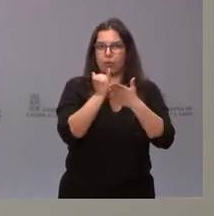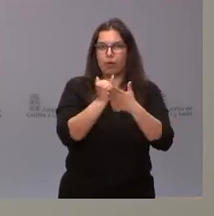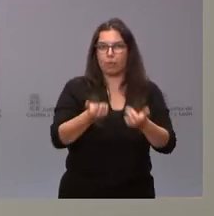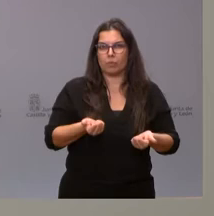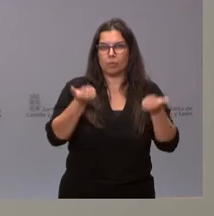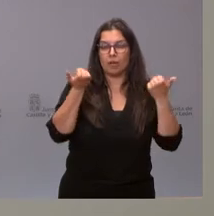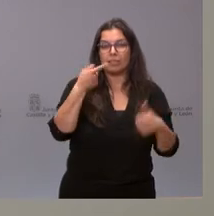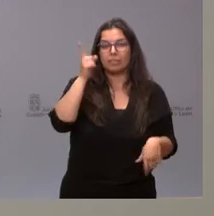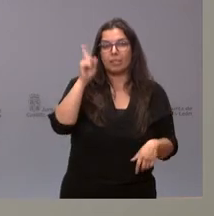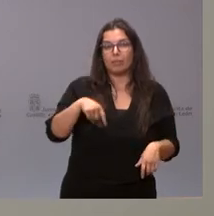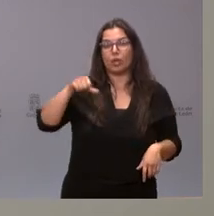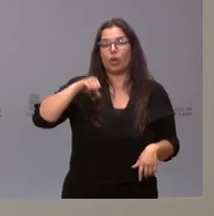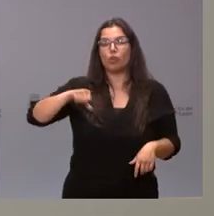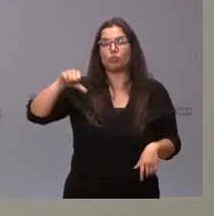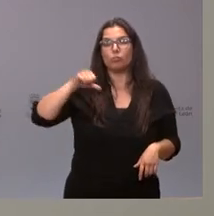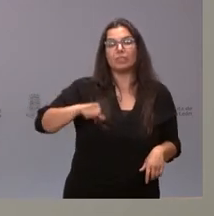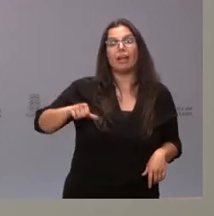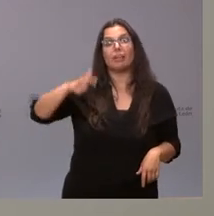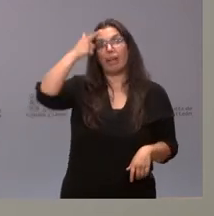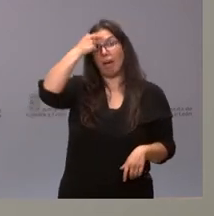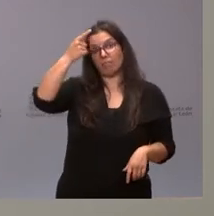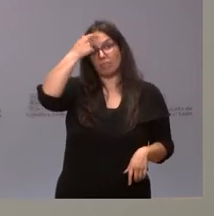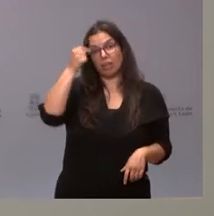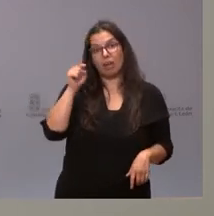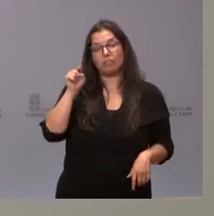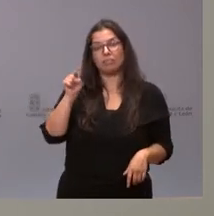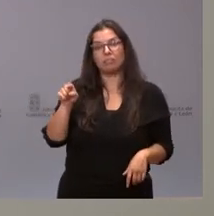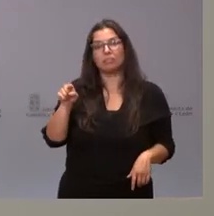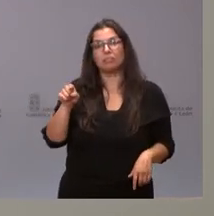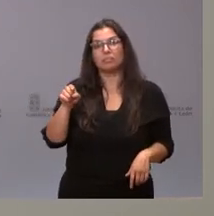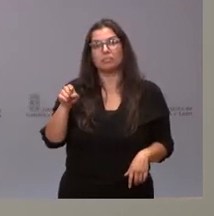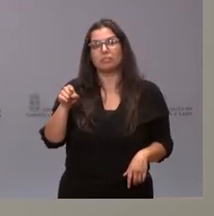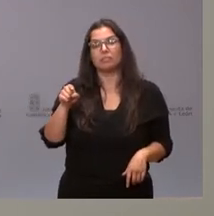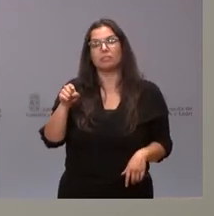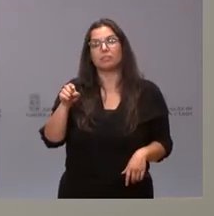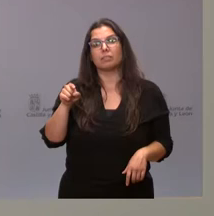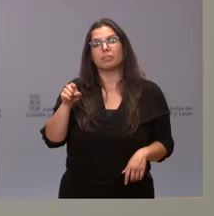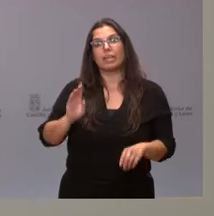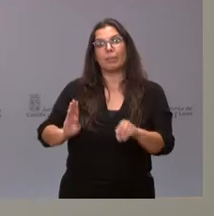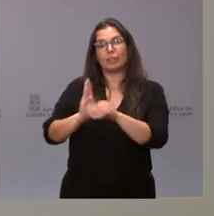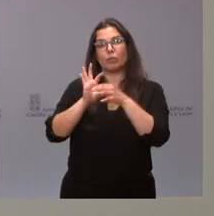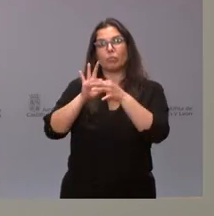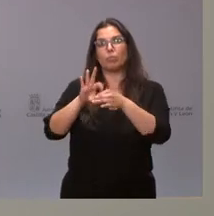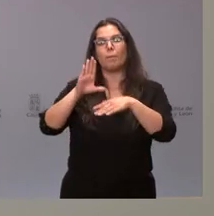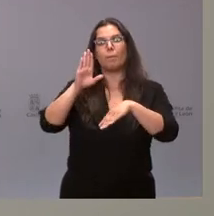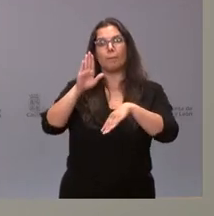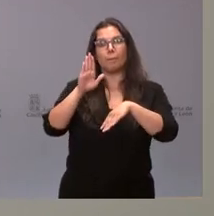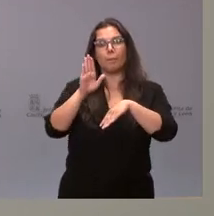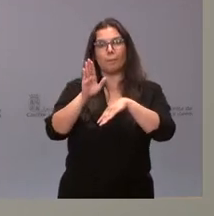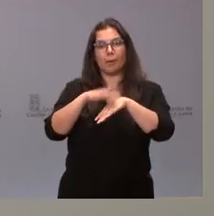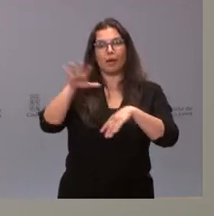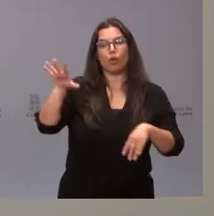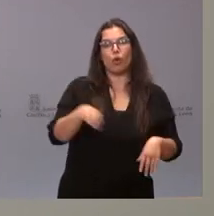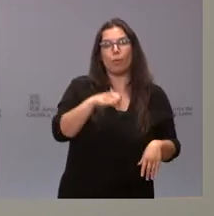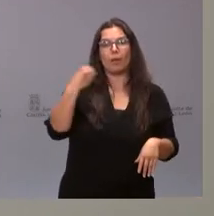misma forma, en el hospital Nuestra Señora de Sonsoles se establece la inversión correspondiente para contar con un nuevo TAC.